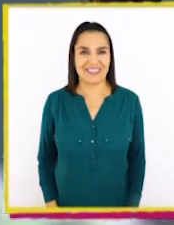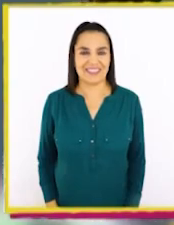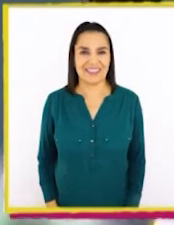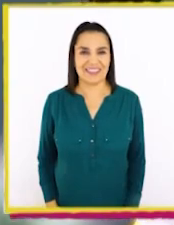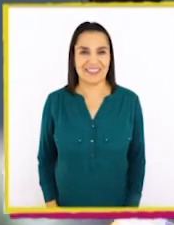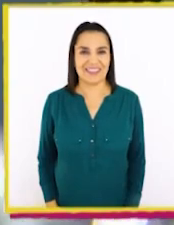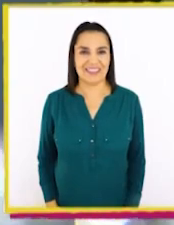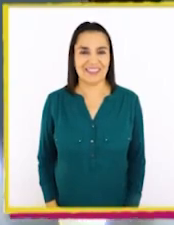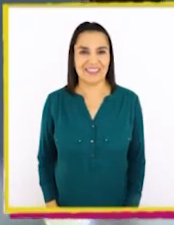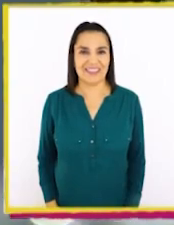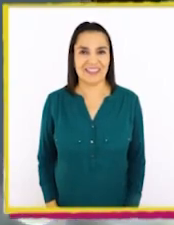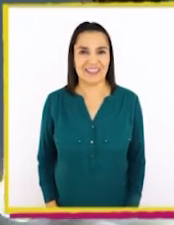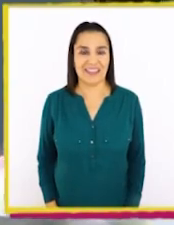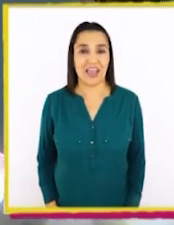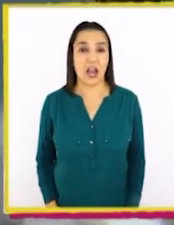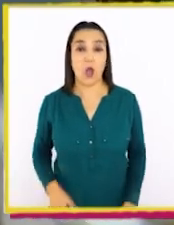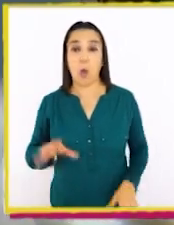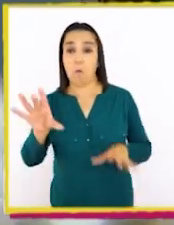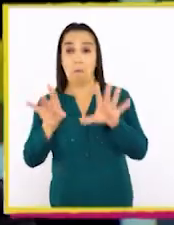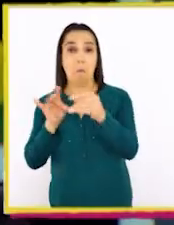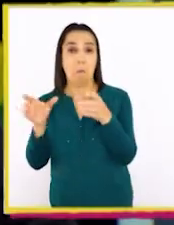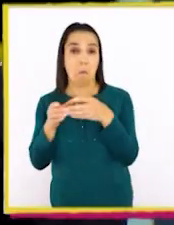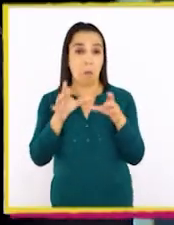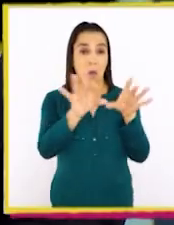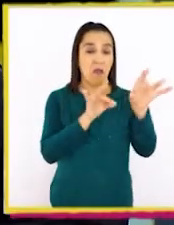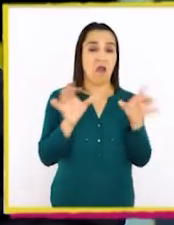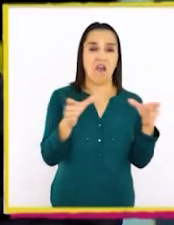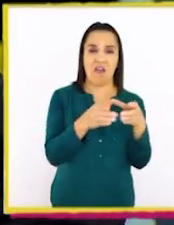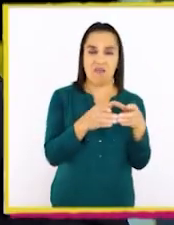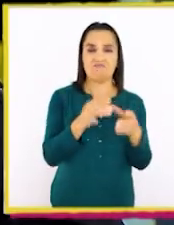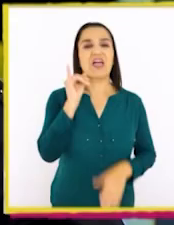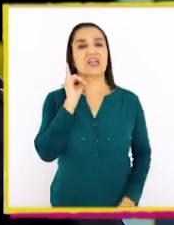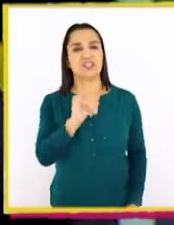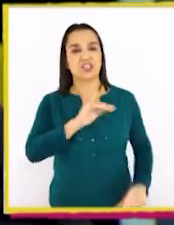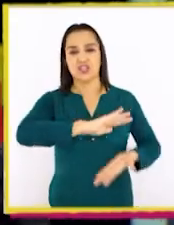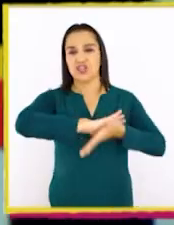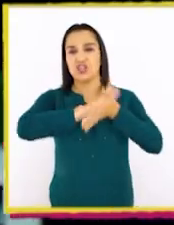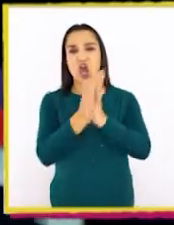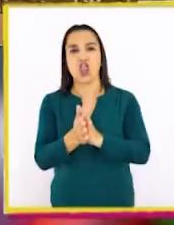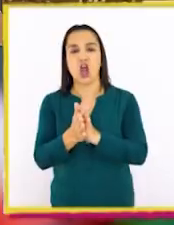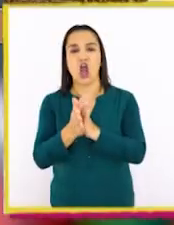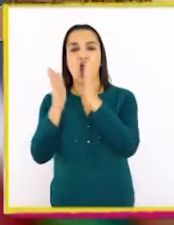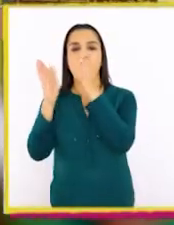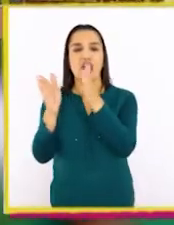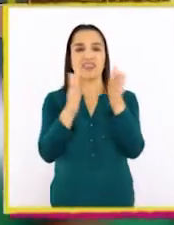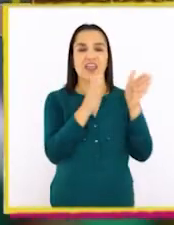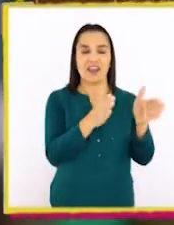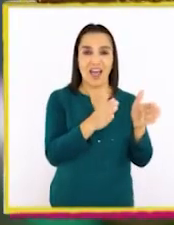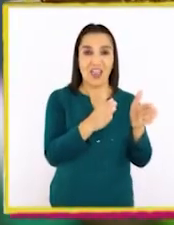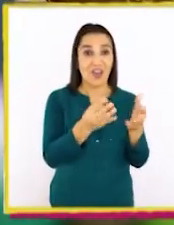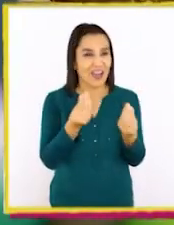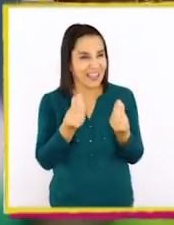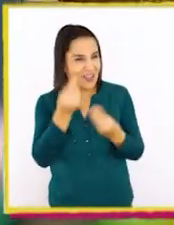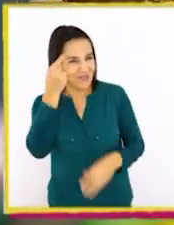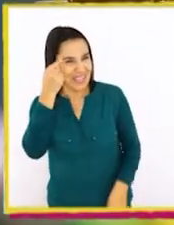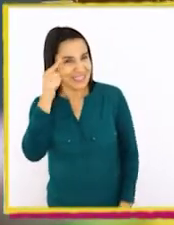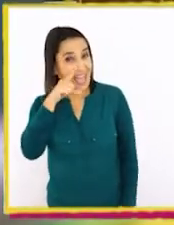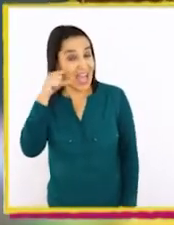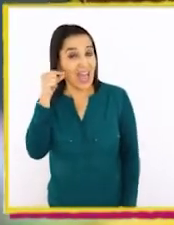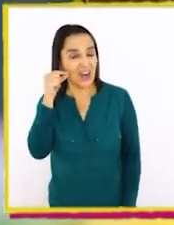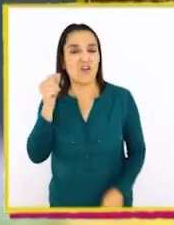Los separo por categoría. Ahora sí. Todo organizado. ¿Qué te parece, Are?